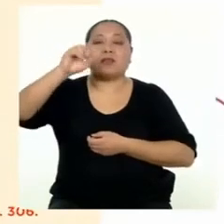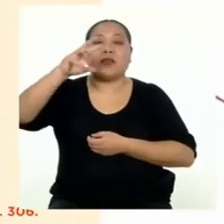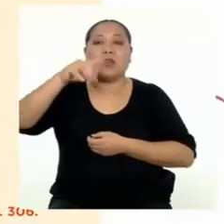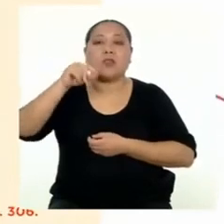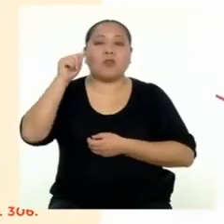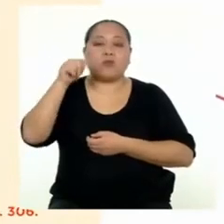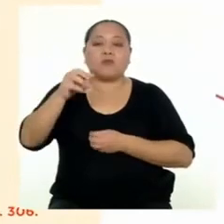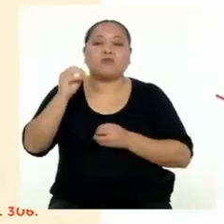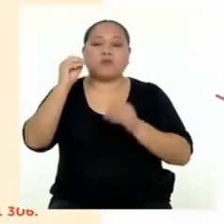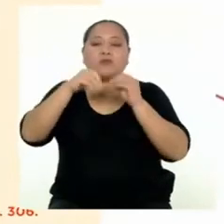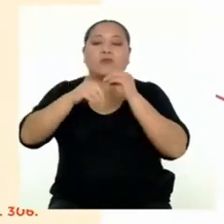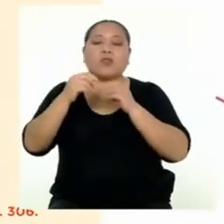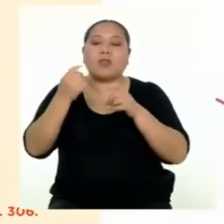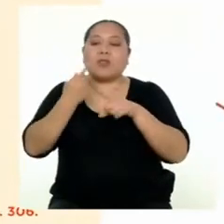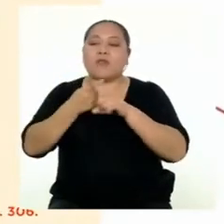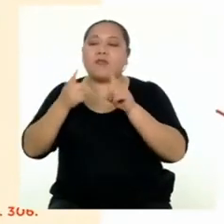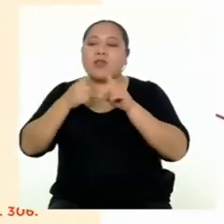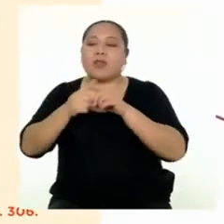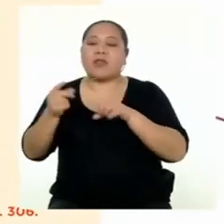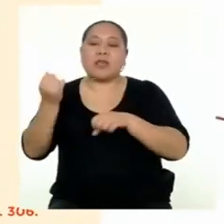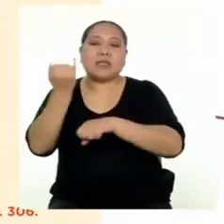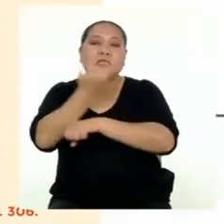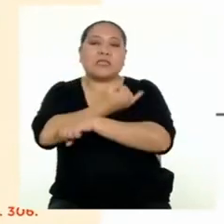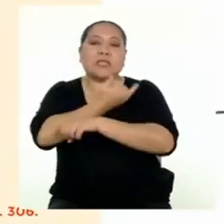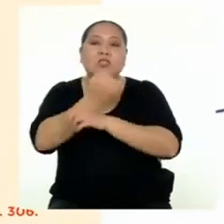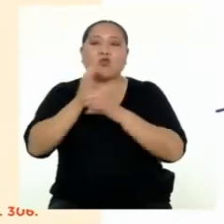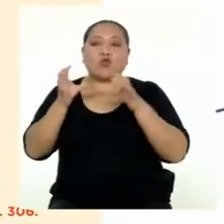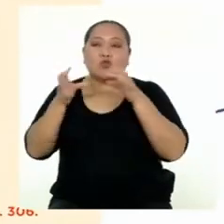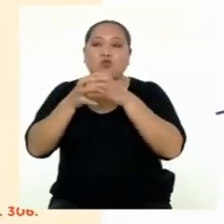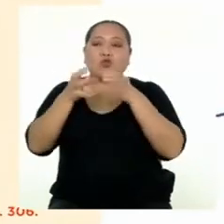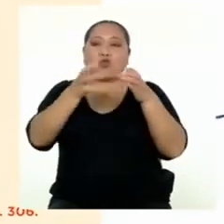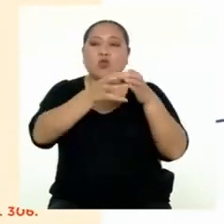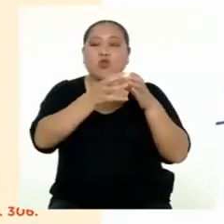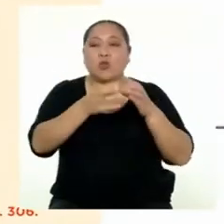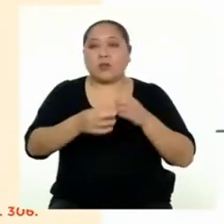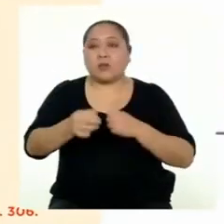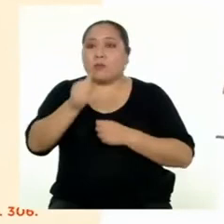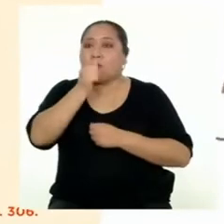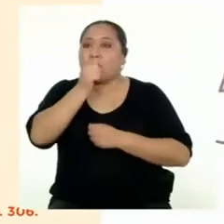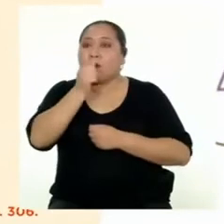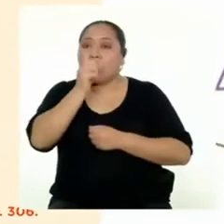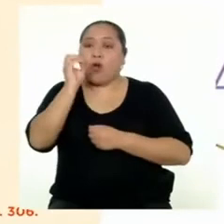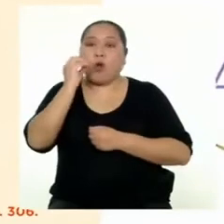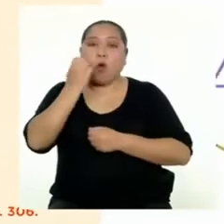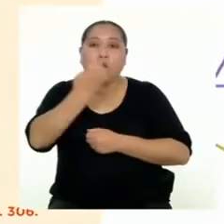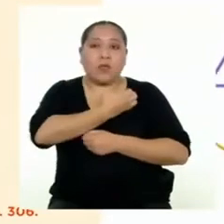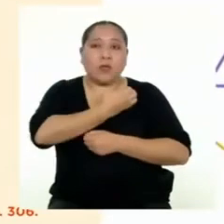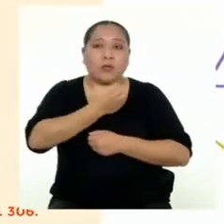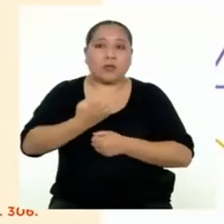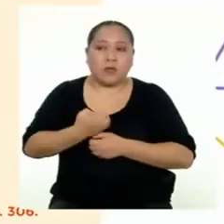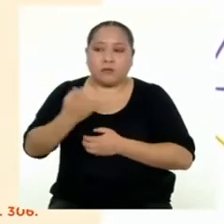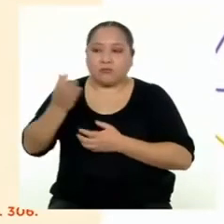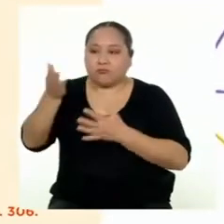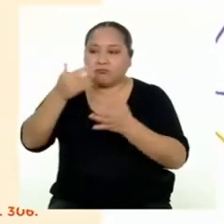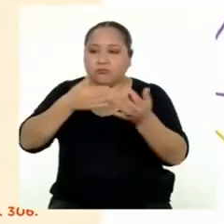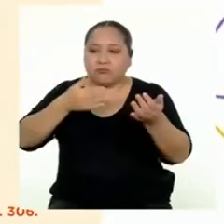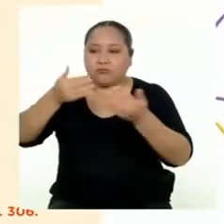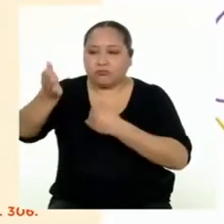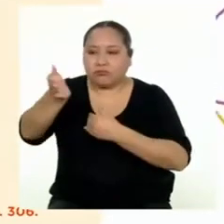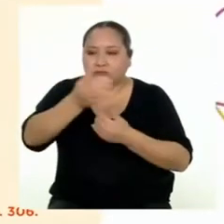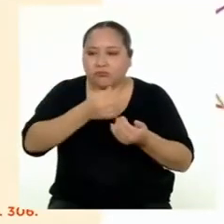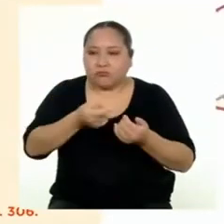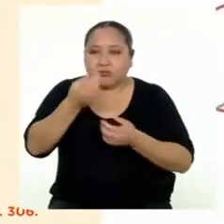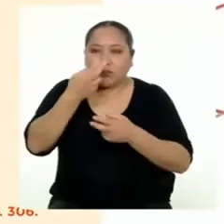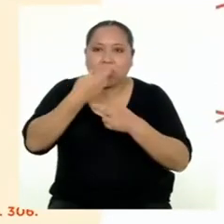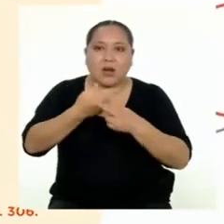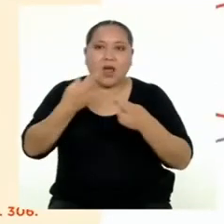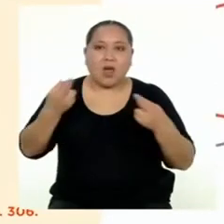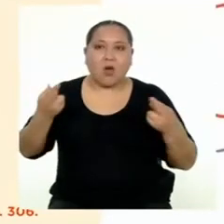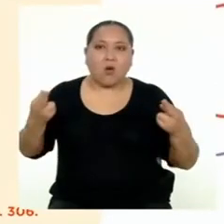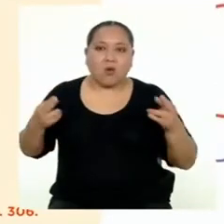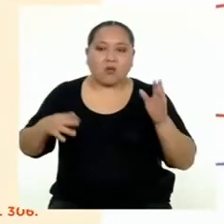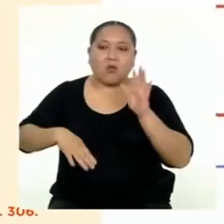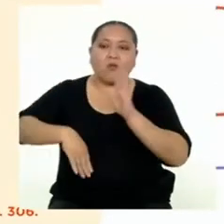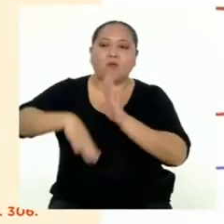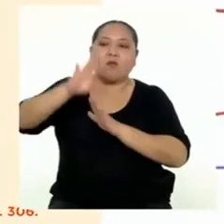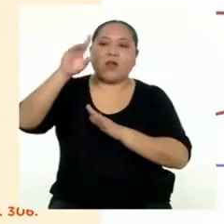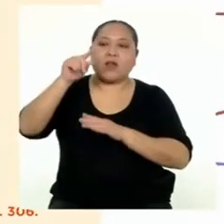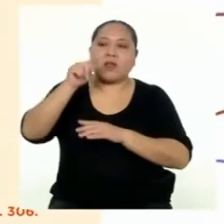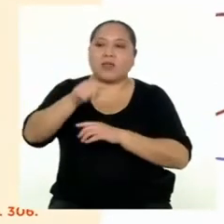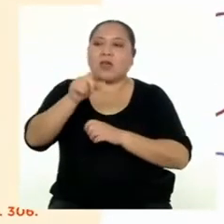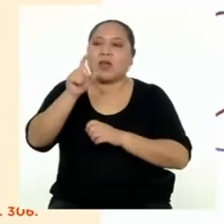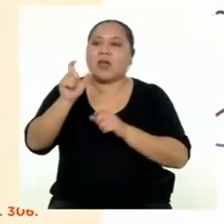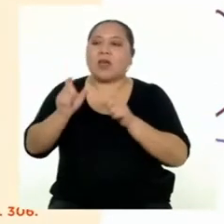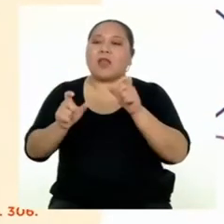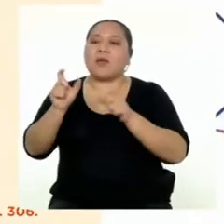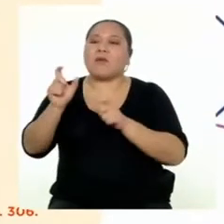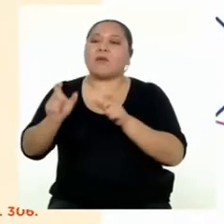por instituciones públicas o privadas cuya función es captar e incrementar los recursos excedentes de